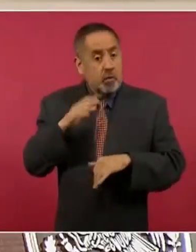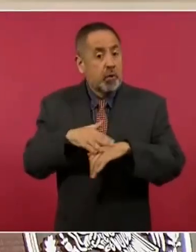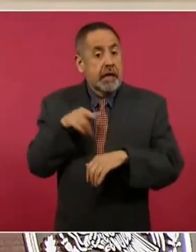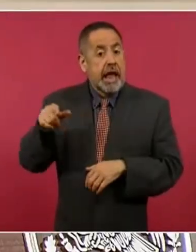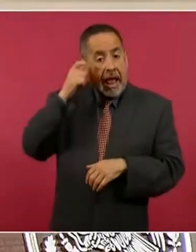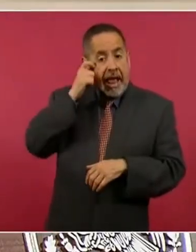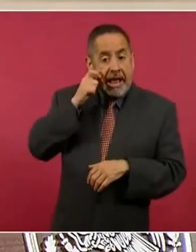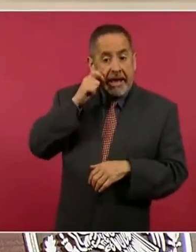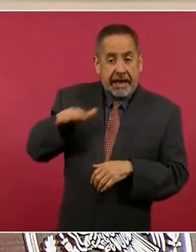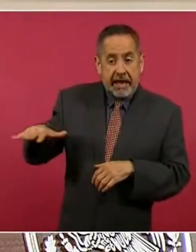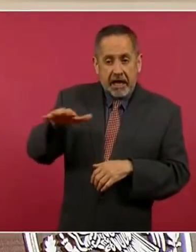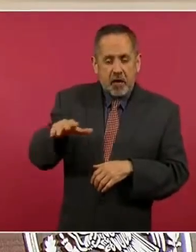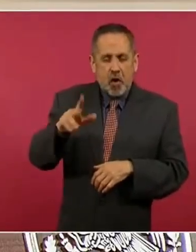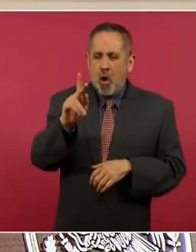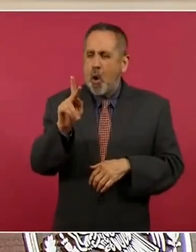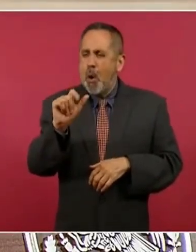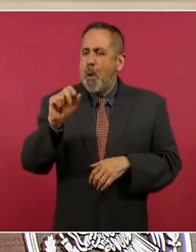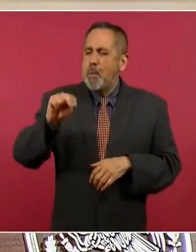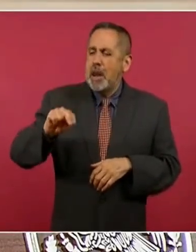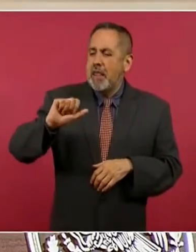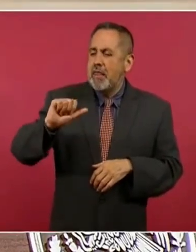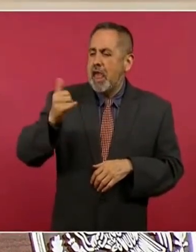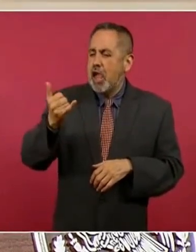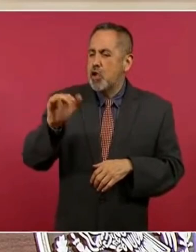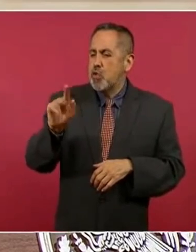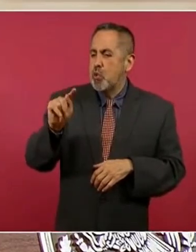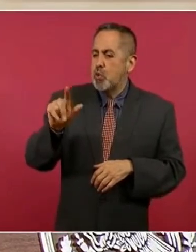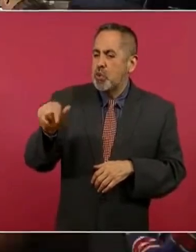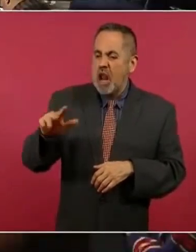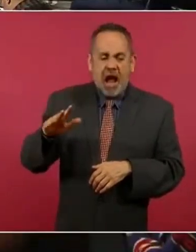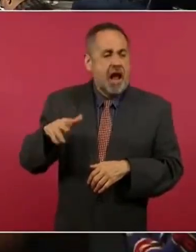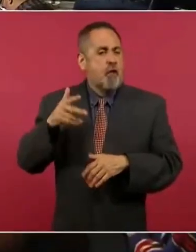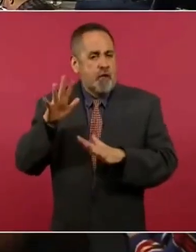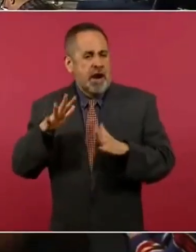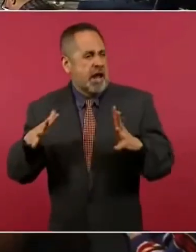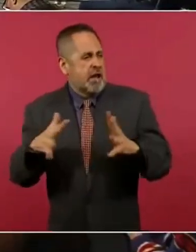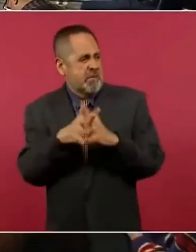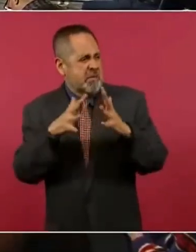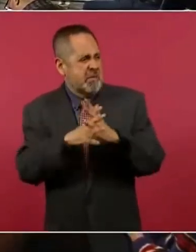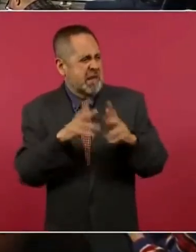con el plan de Ayutla ojalá y todos